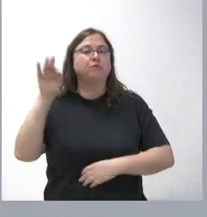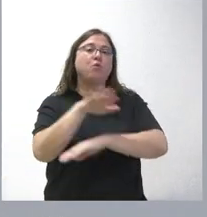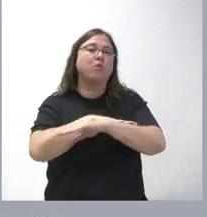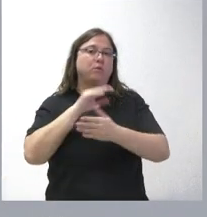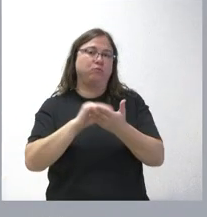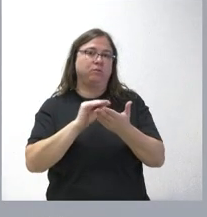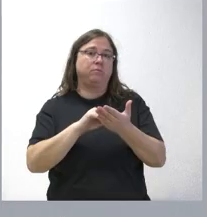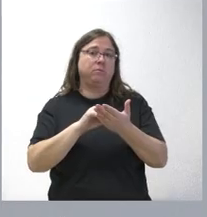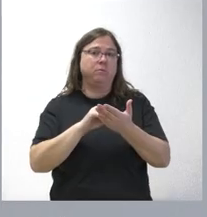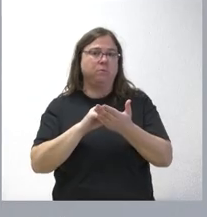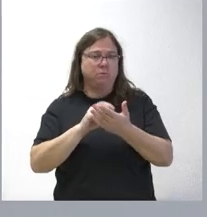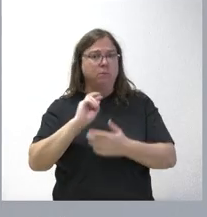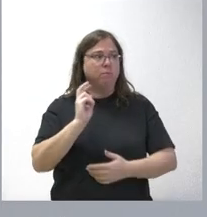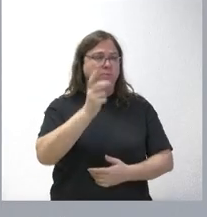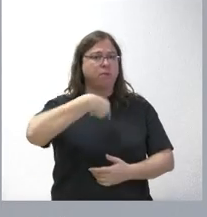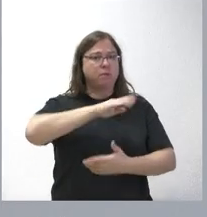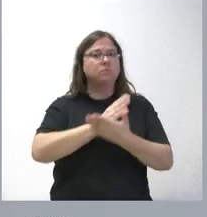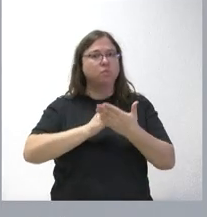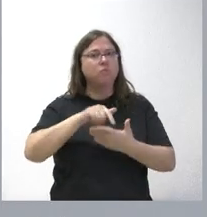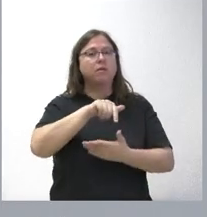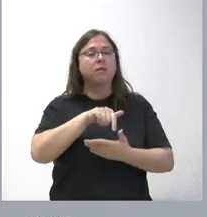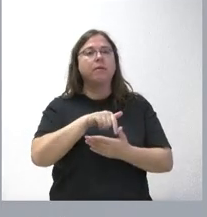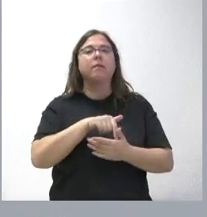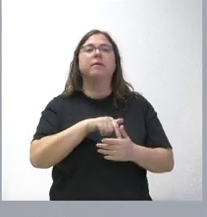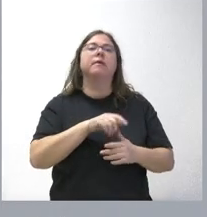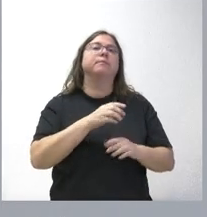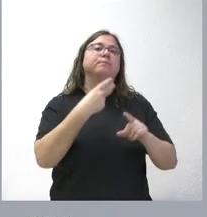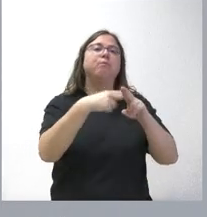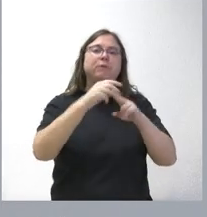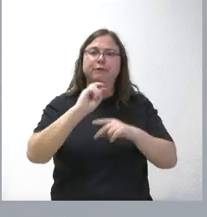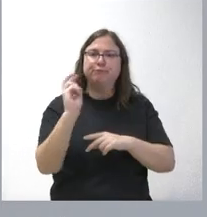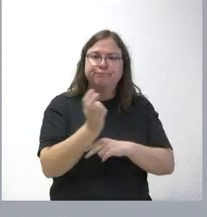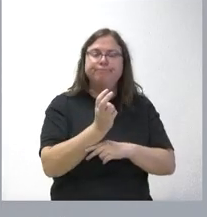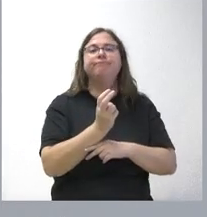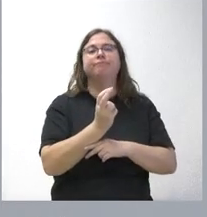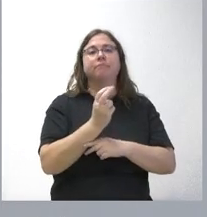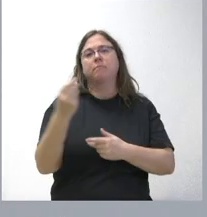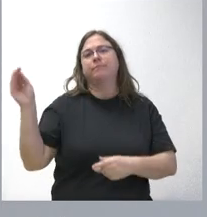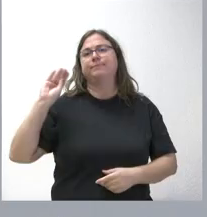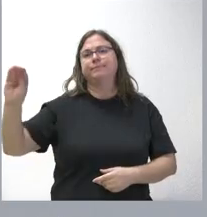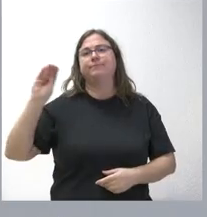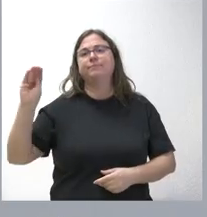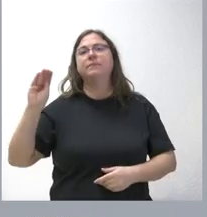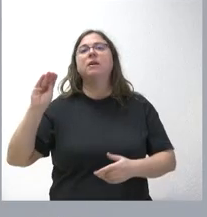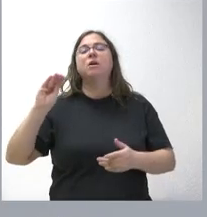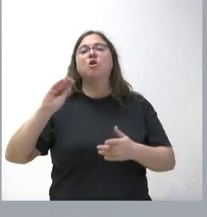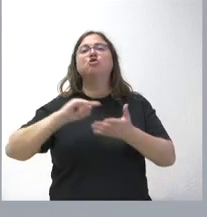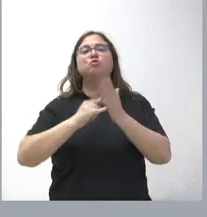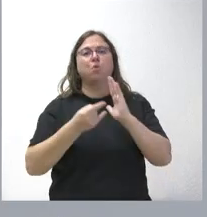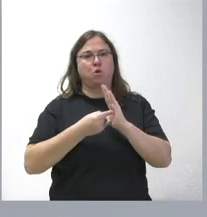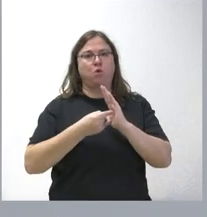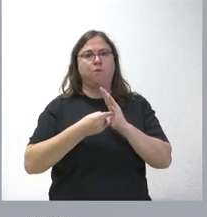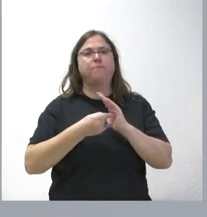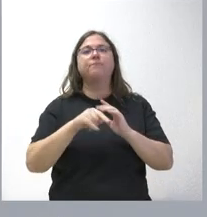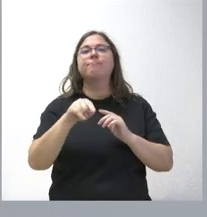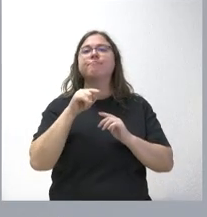Somos varias las comunidades autónomas, insisto, de todo signo político, que hemos venido reclamando una solución a esta cuestión y esto es